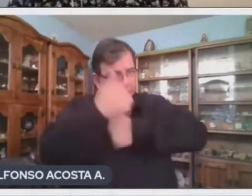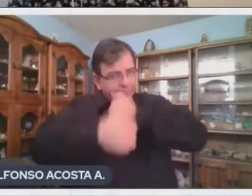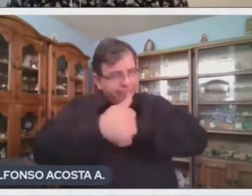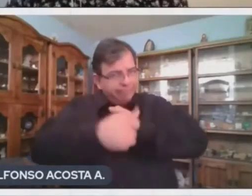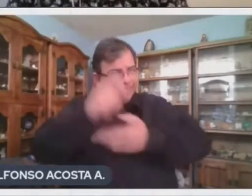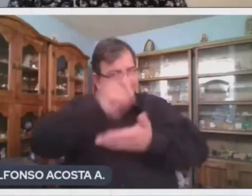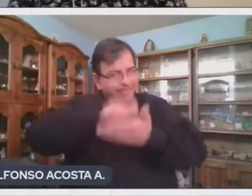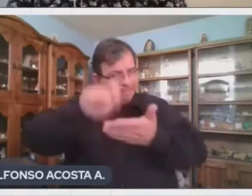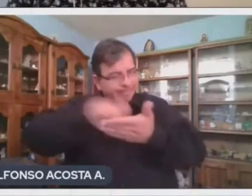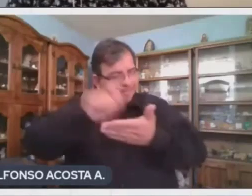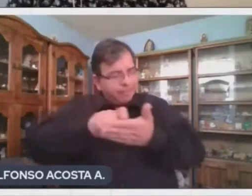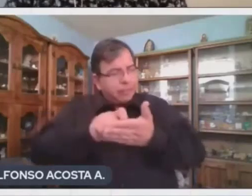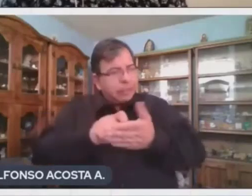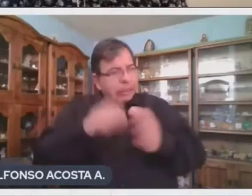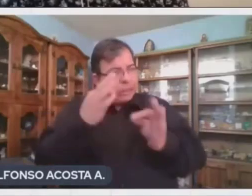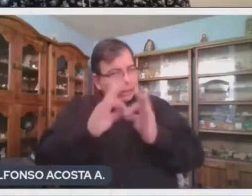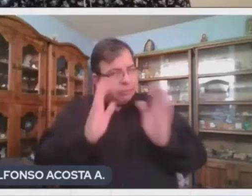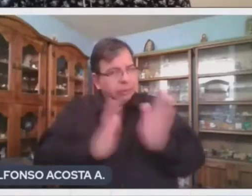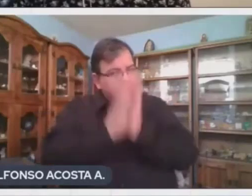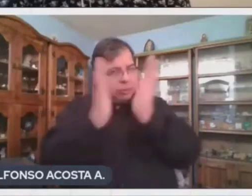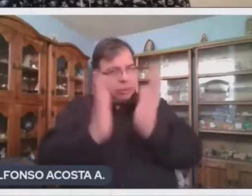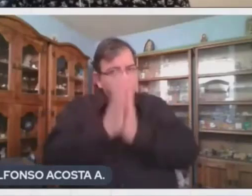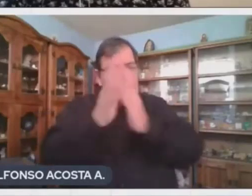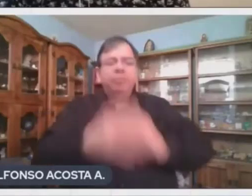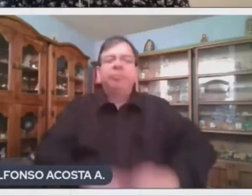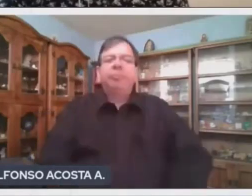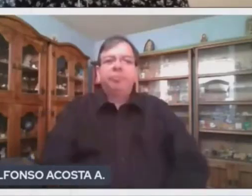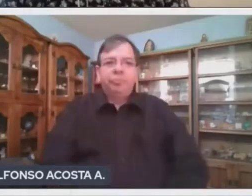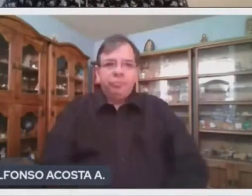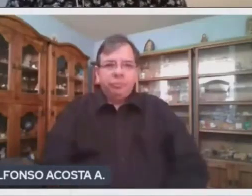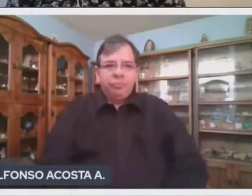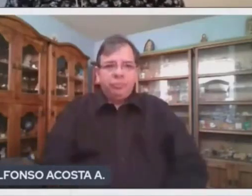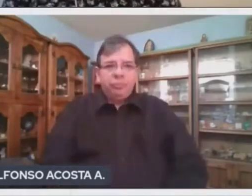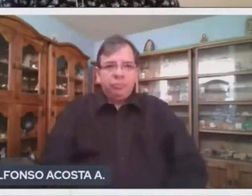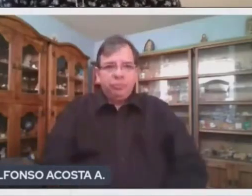participar. Así que allá va chicos.